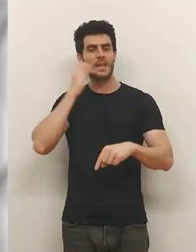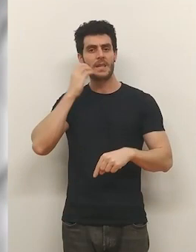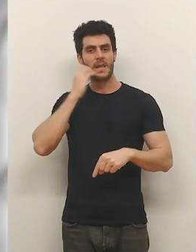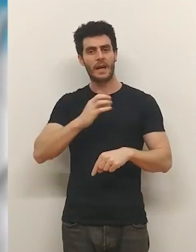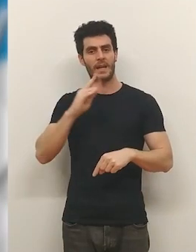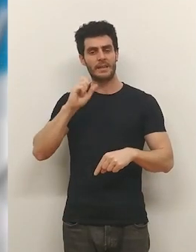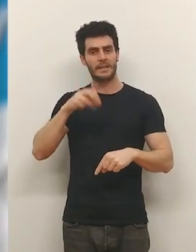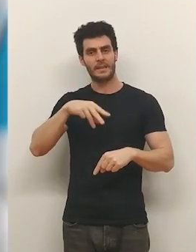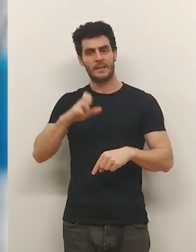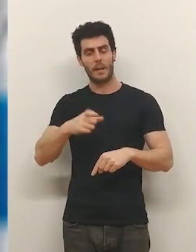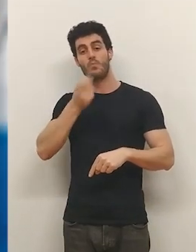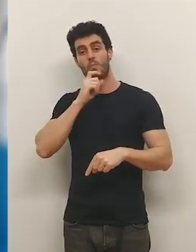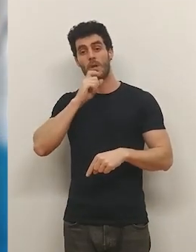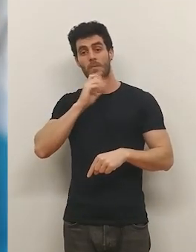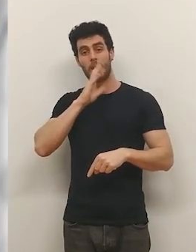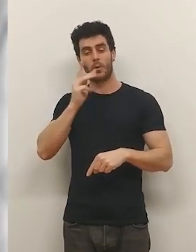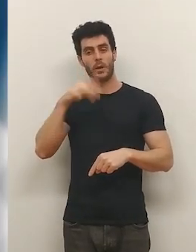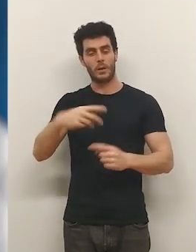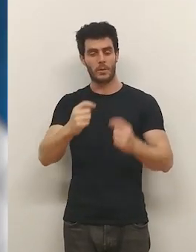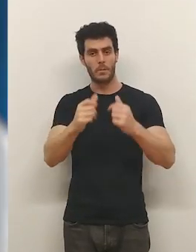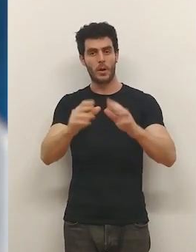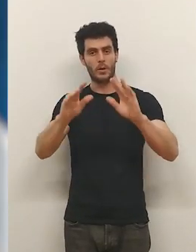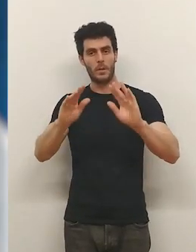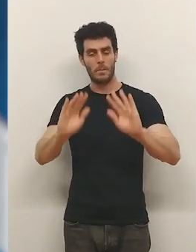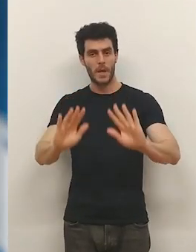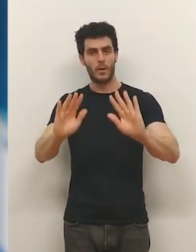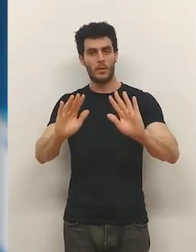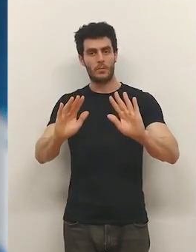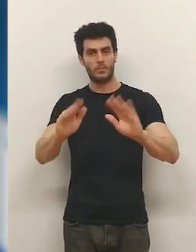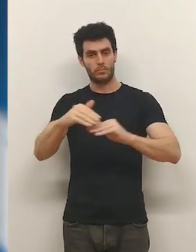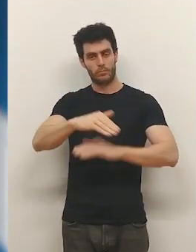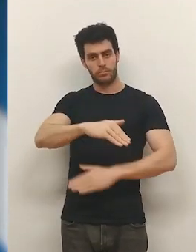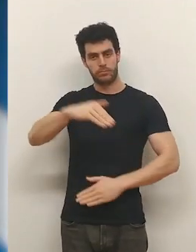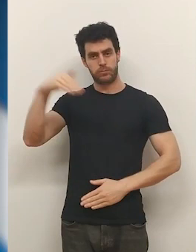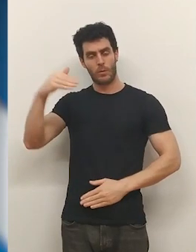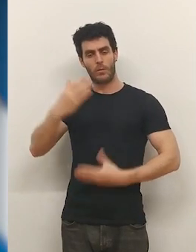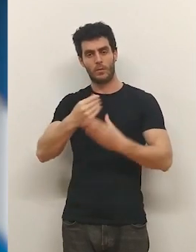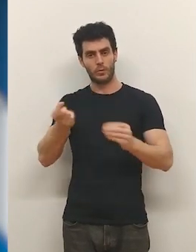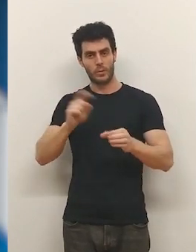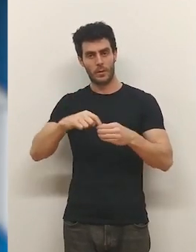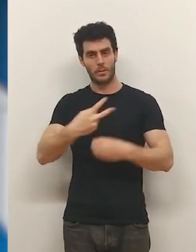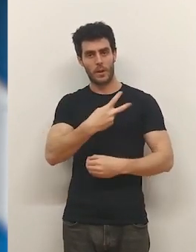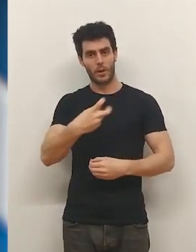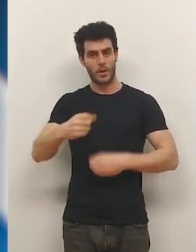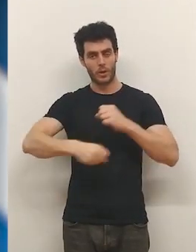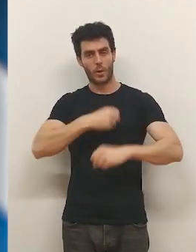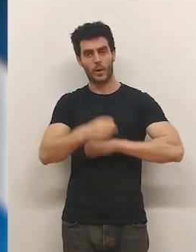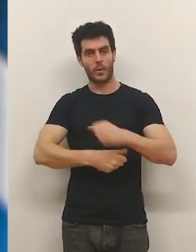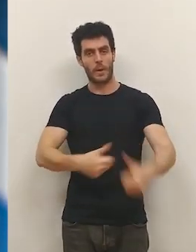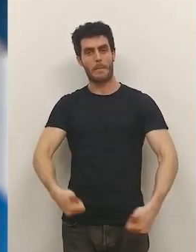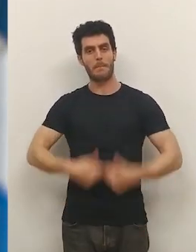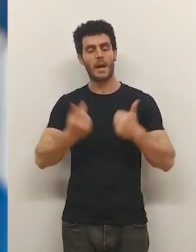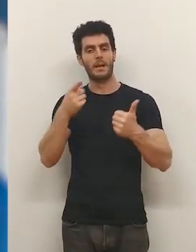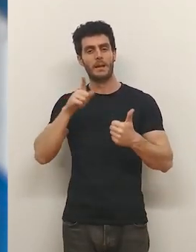exigente y especialmente compleja porque, aunque no son muchos kilómetros... ...sí que cuenta con un gran desnivel, participarán más de 200 corredores